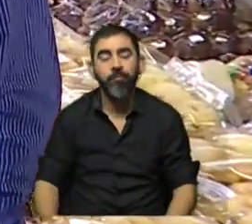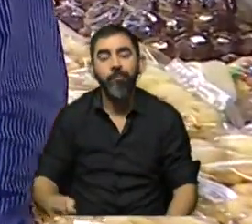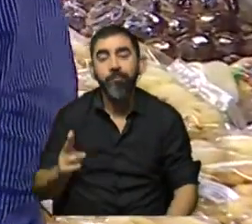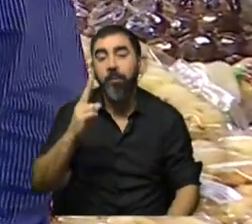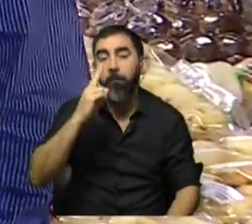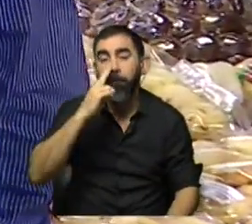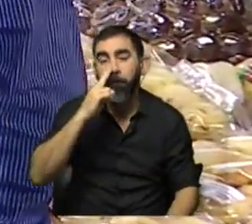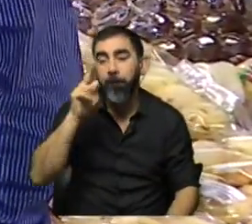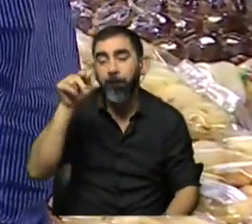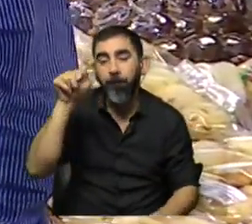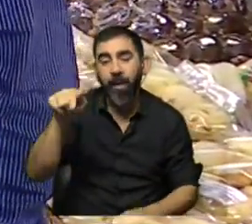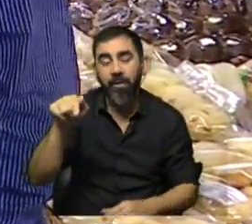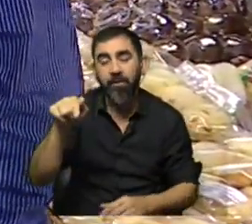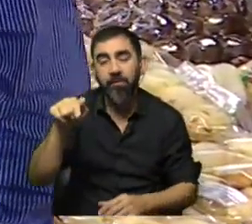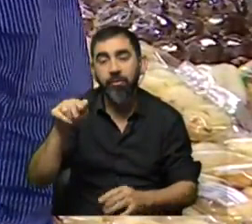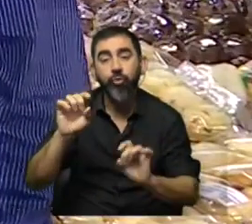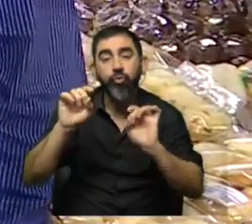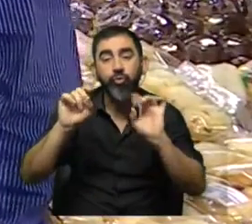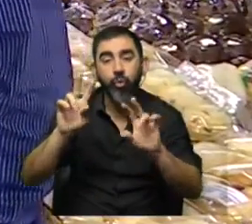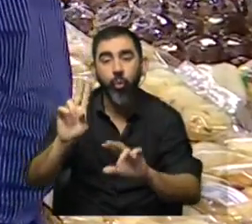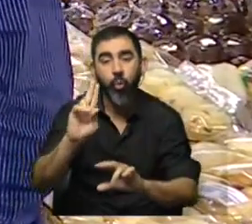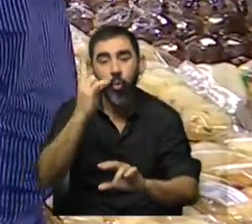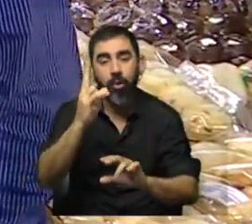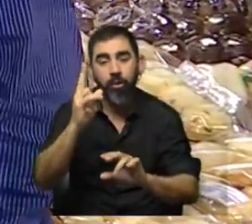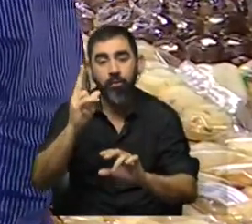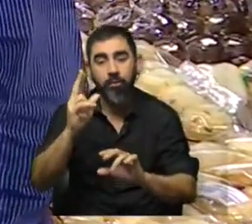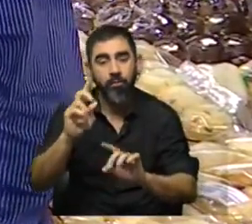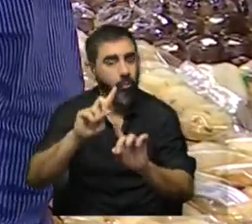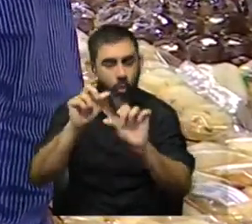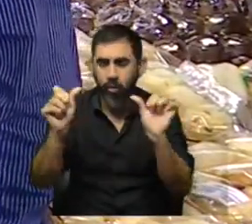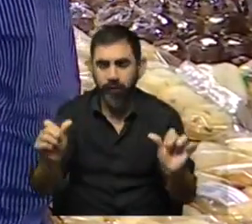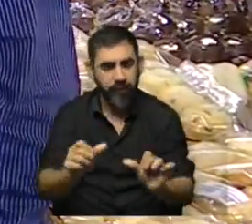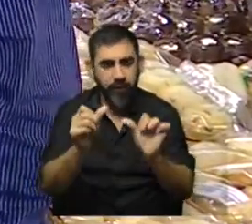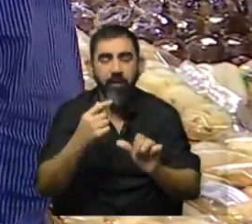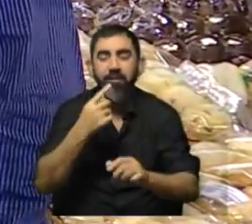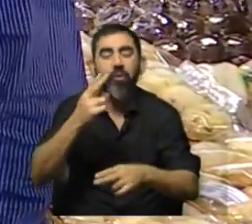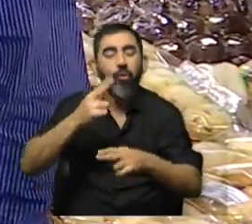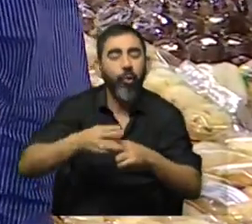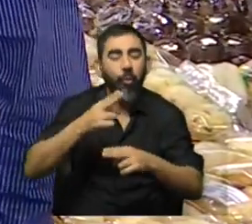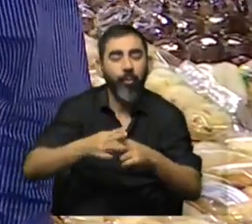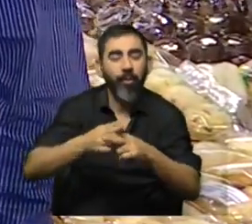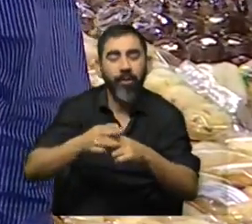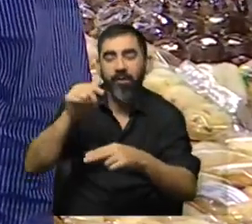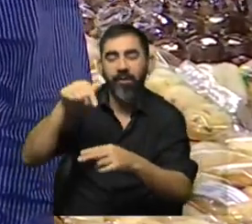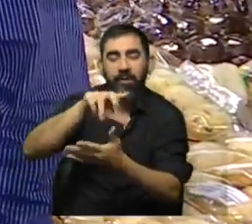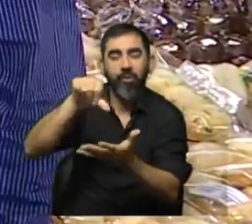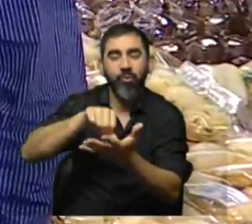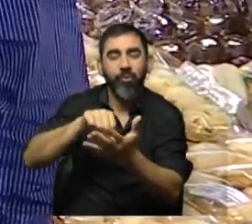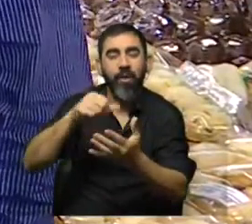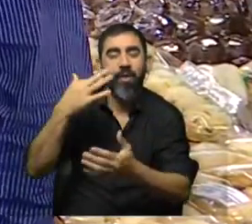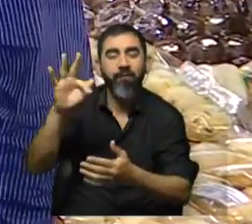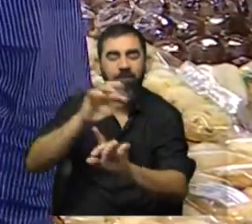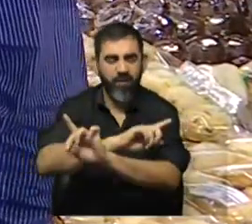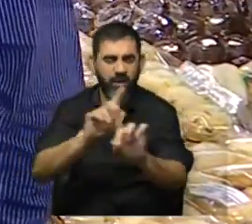un pan exclusivamente uruguayo. No se hace por más que, como el nombre dice, marsellés, no es originario de